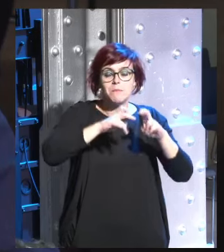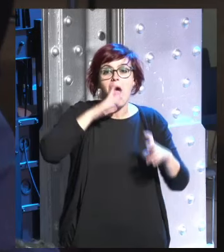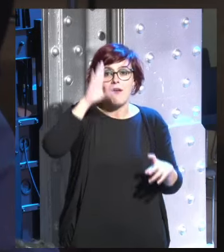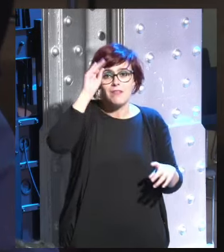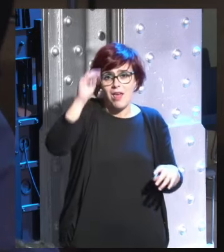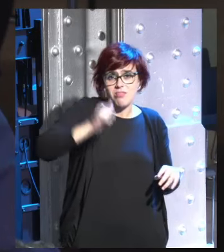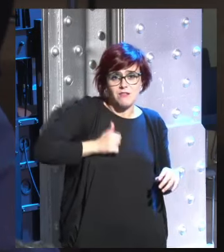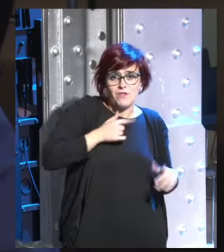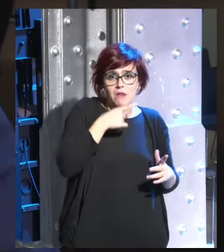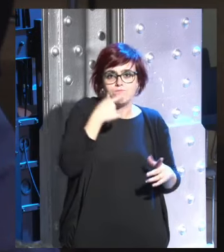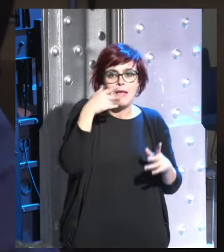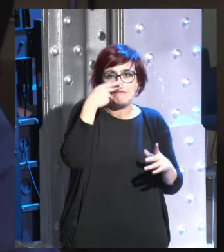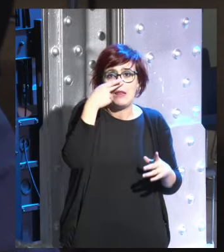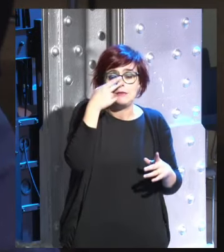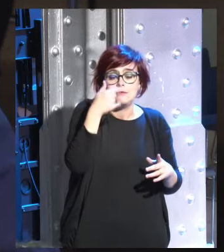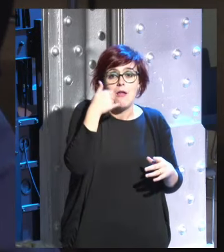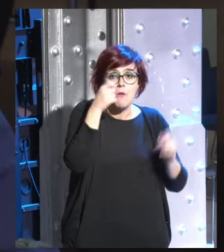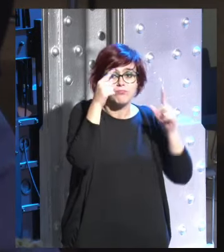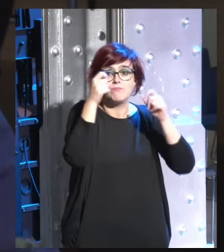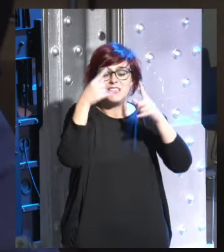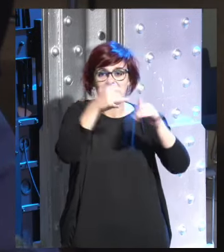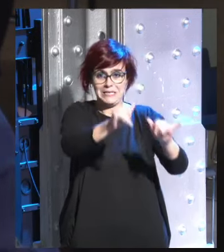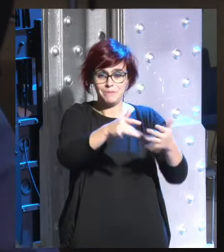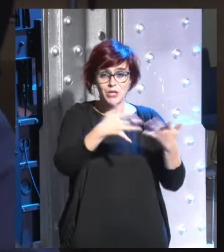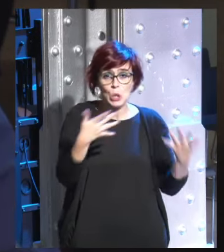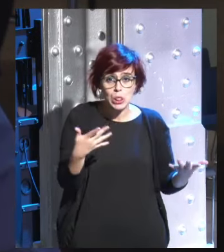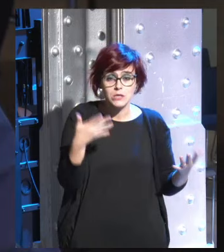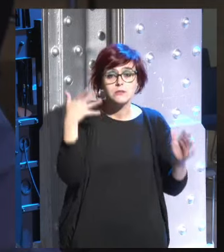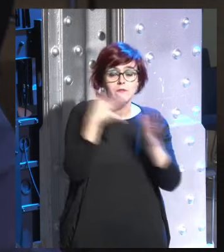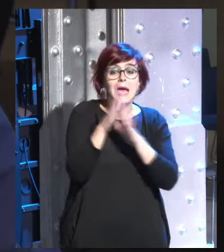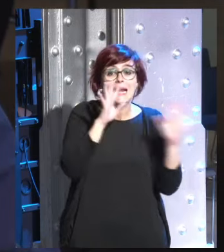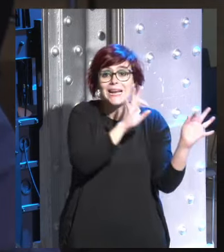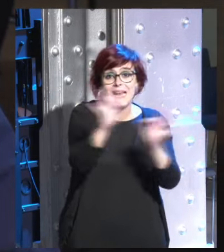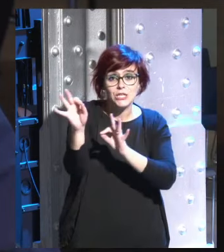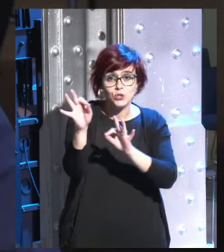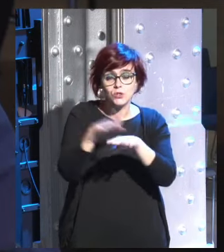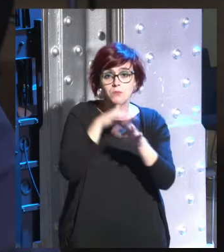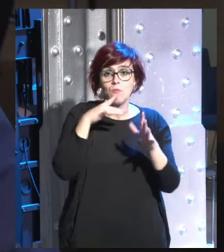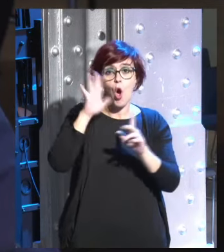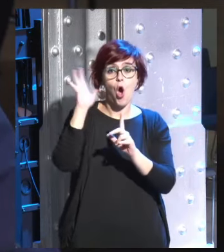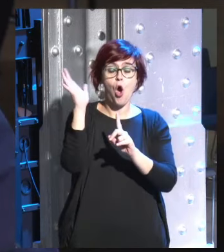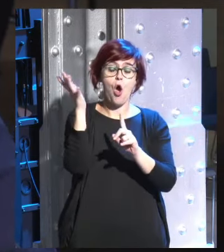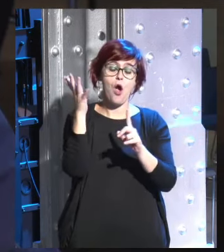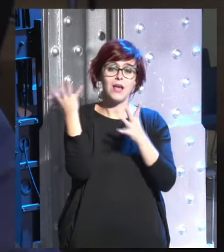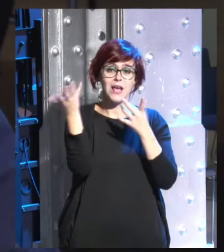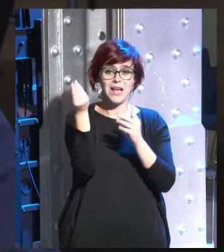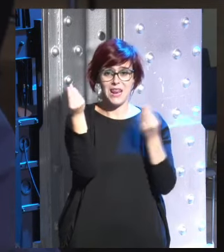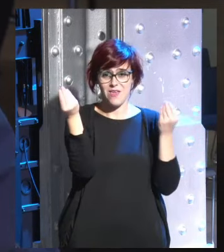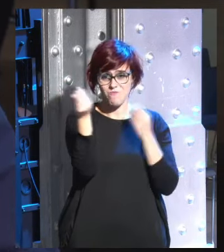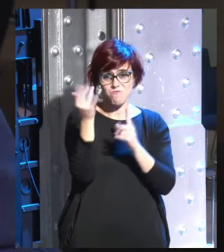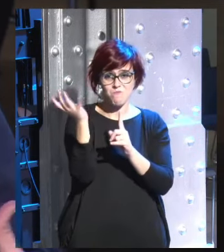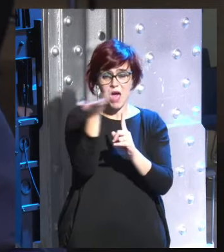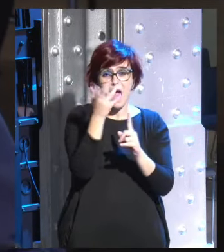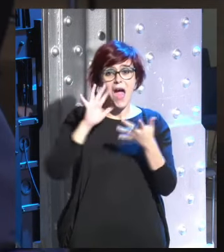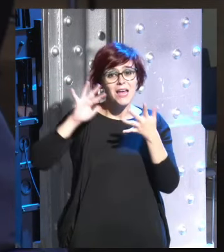artificial y de manera similar no parecen ser conscientes de los riesgos que implica el cambio climático y de lo que